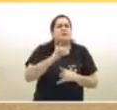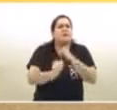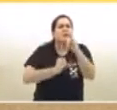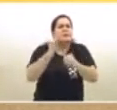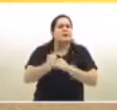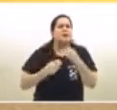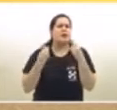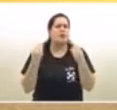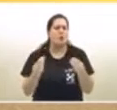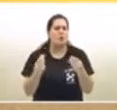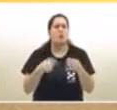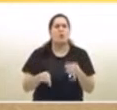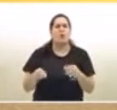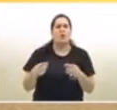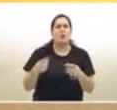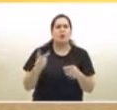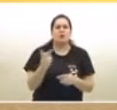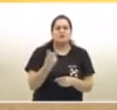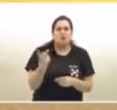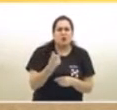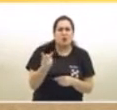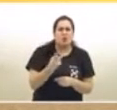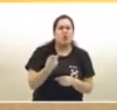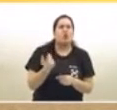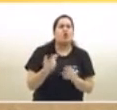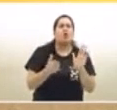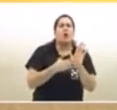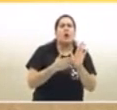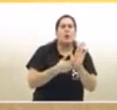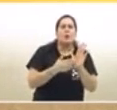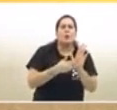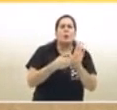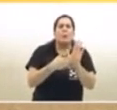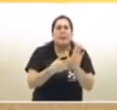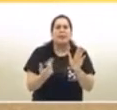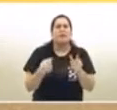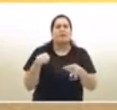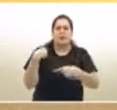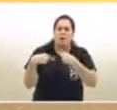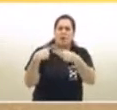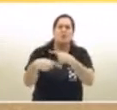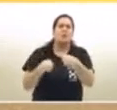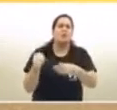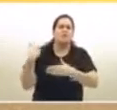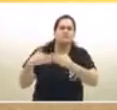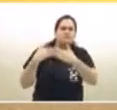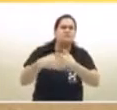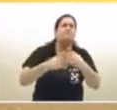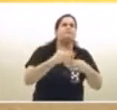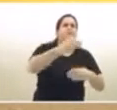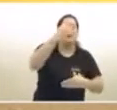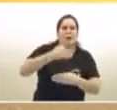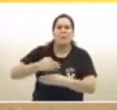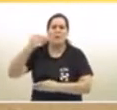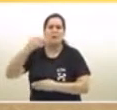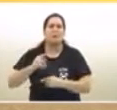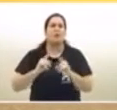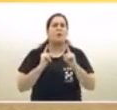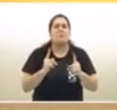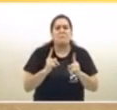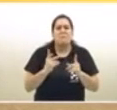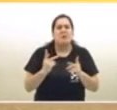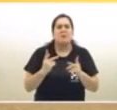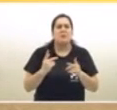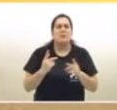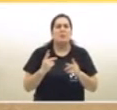manera conviven esos dos argumentos para seguir avanzando en estas reaperturas? incluso con el